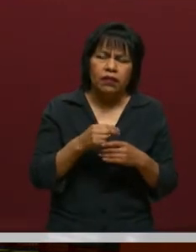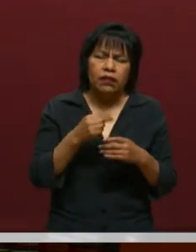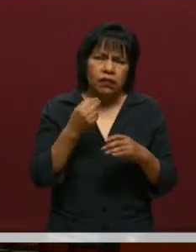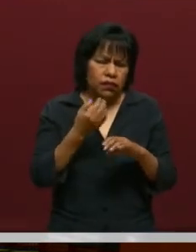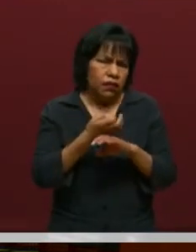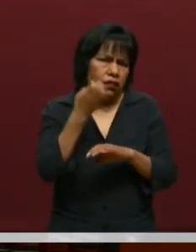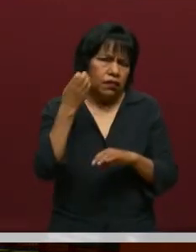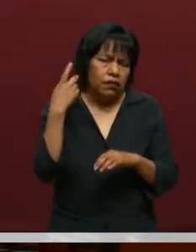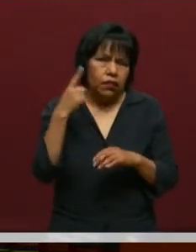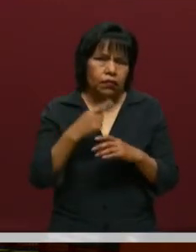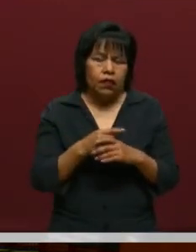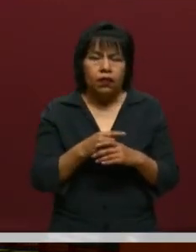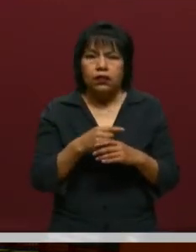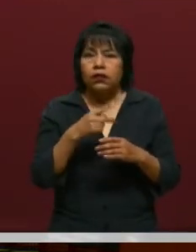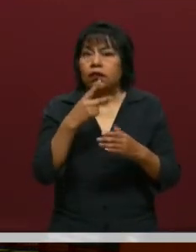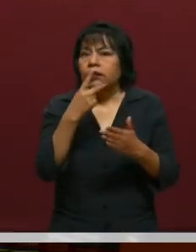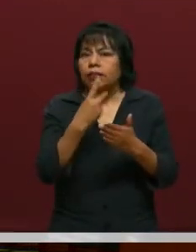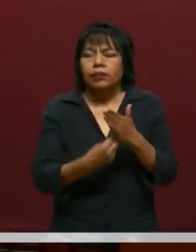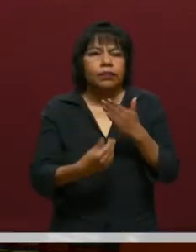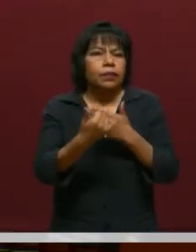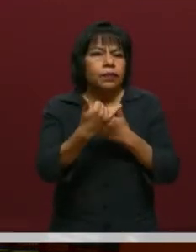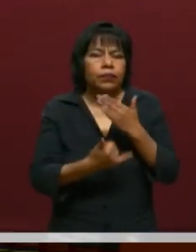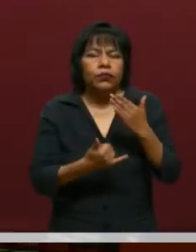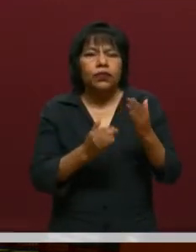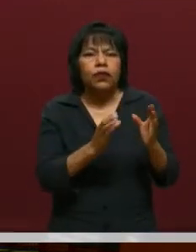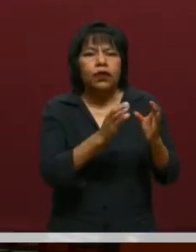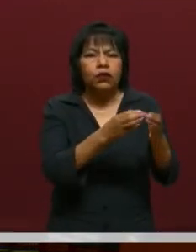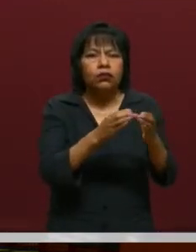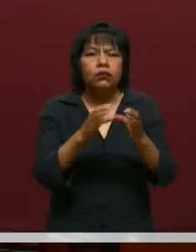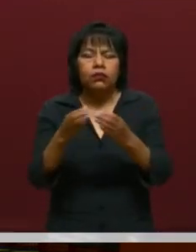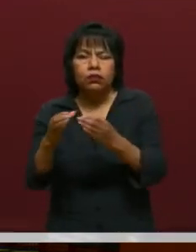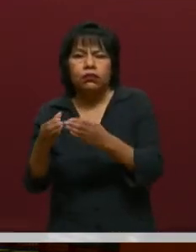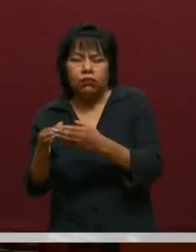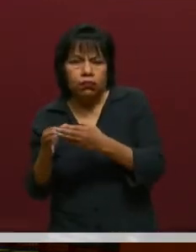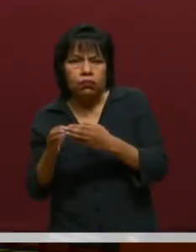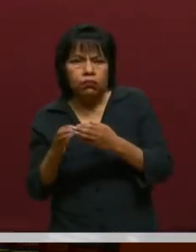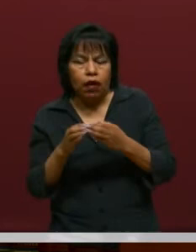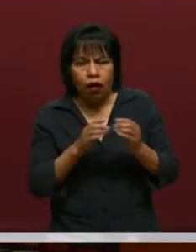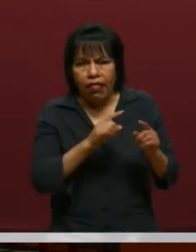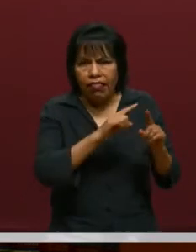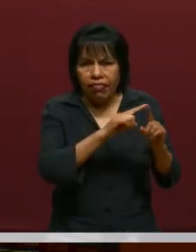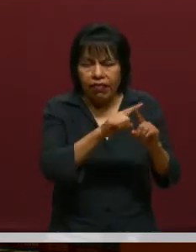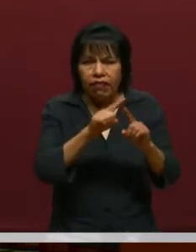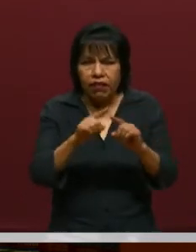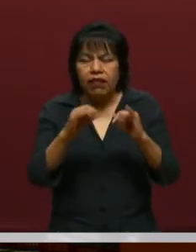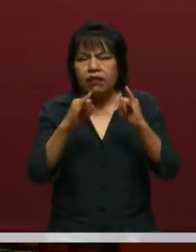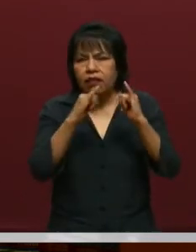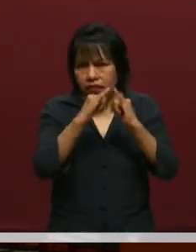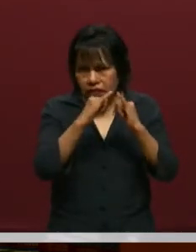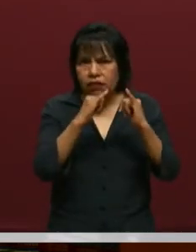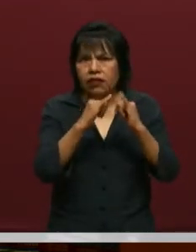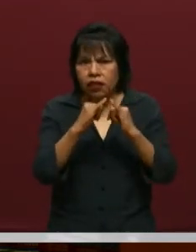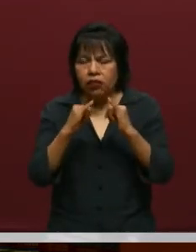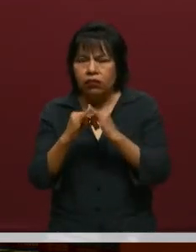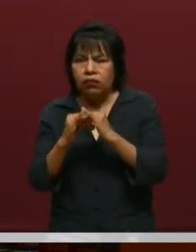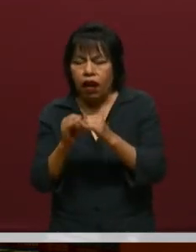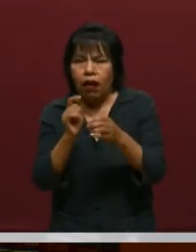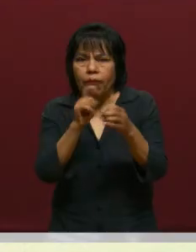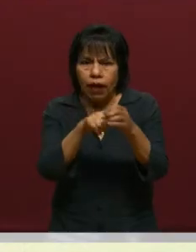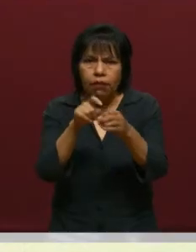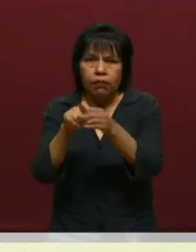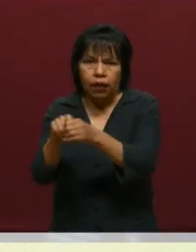proyectos que impactan en las micro regiones del Estado en donde están las distintas instituciones de educación superior